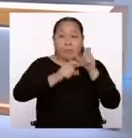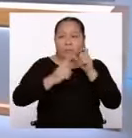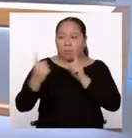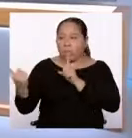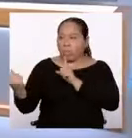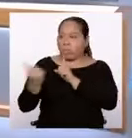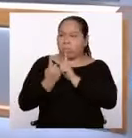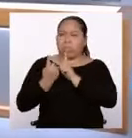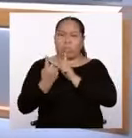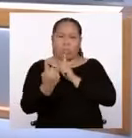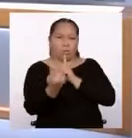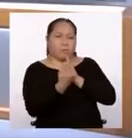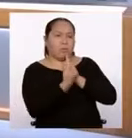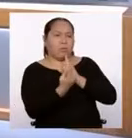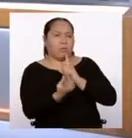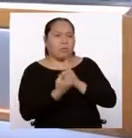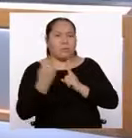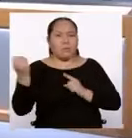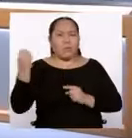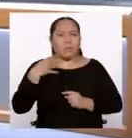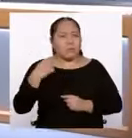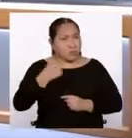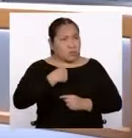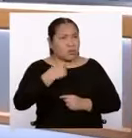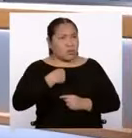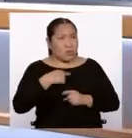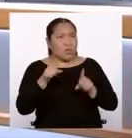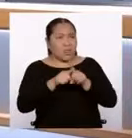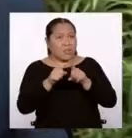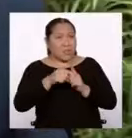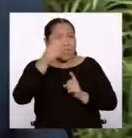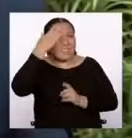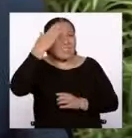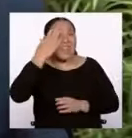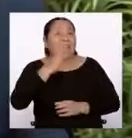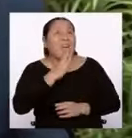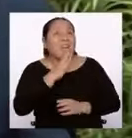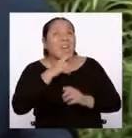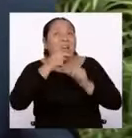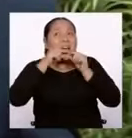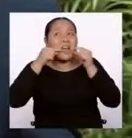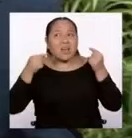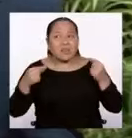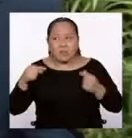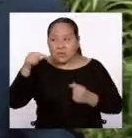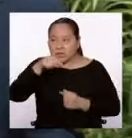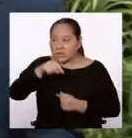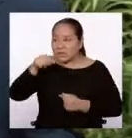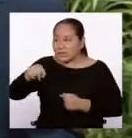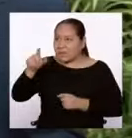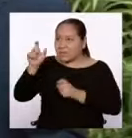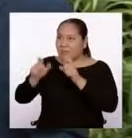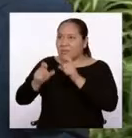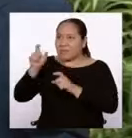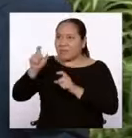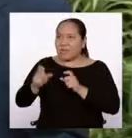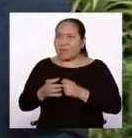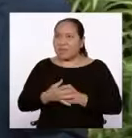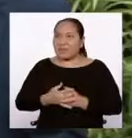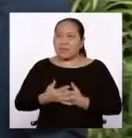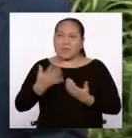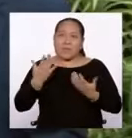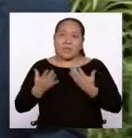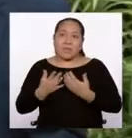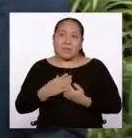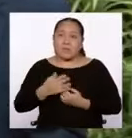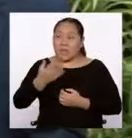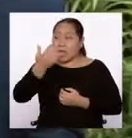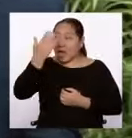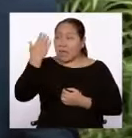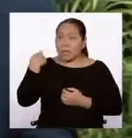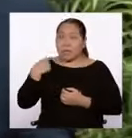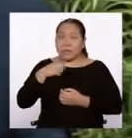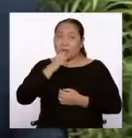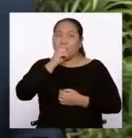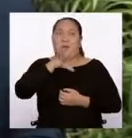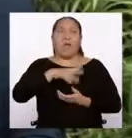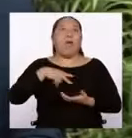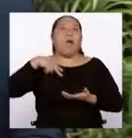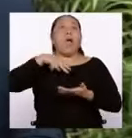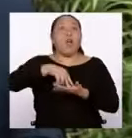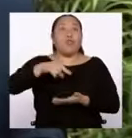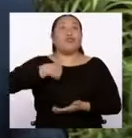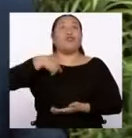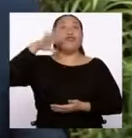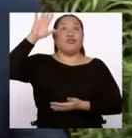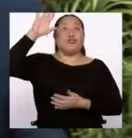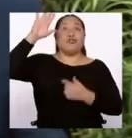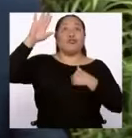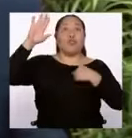acercan y suelen decir yo también sé hablar quechua. Aquellas personas que en algún momento no podían salir a la luz y